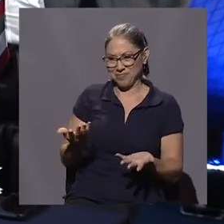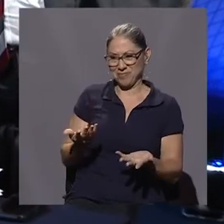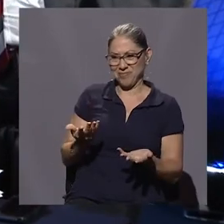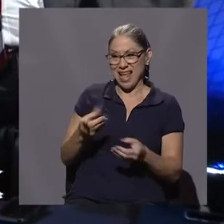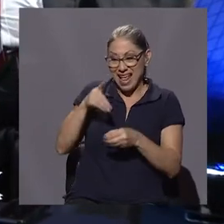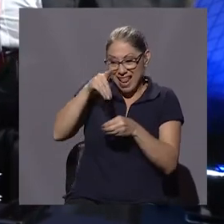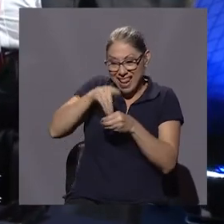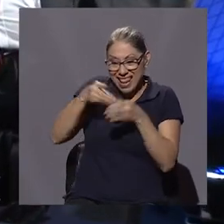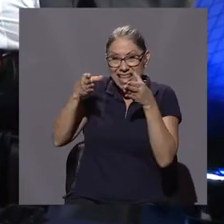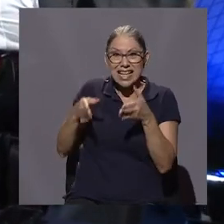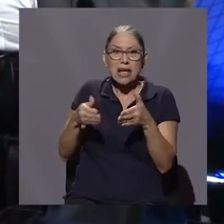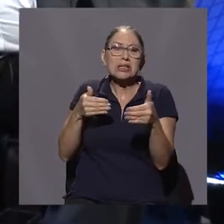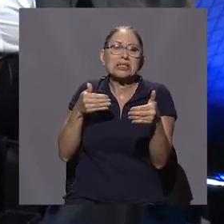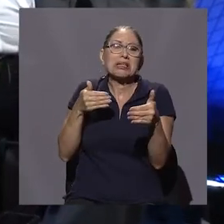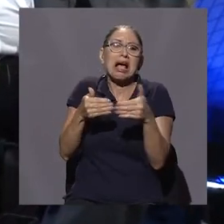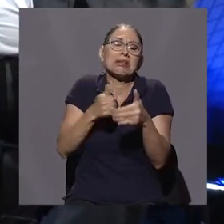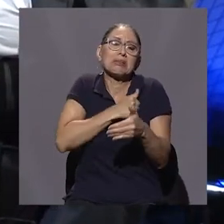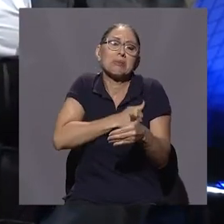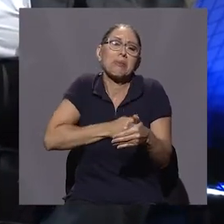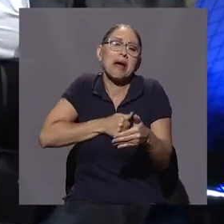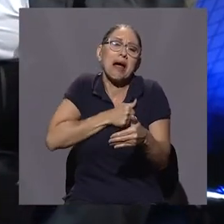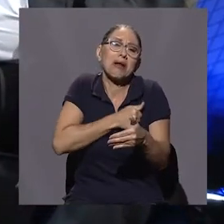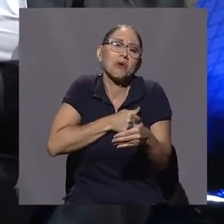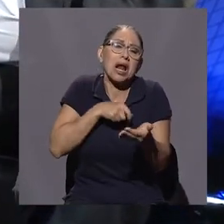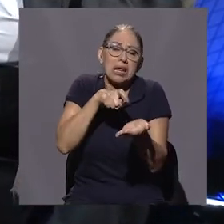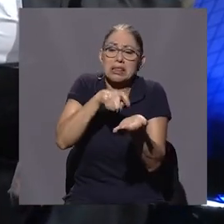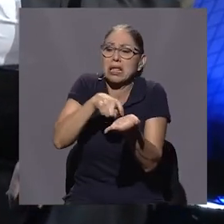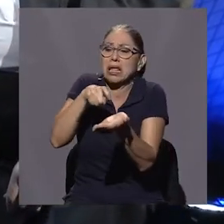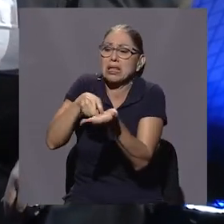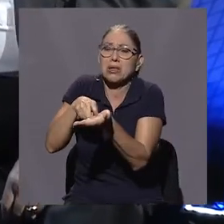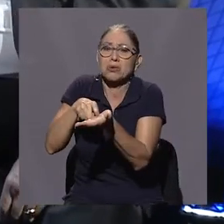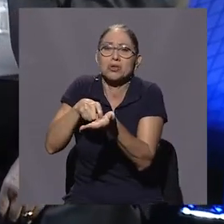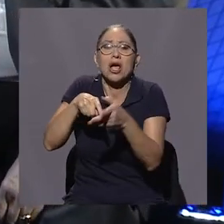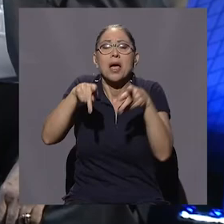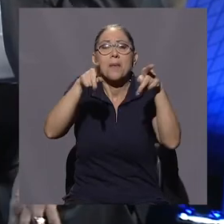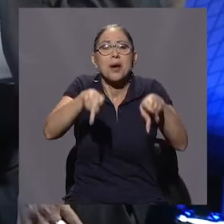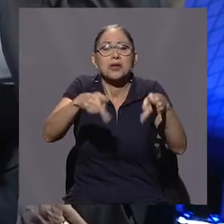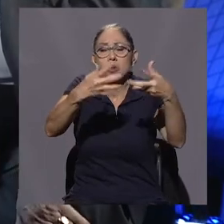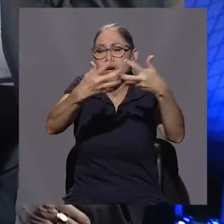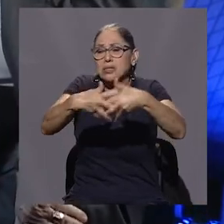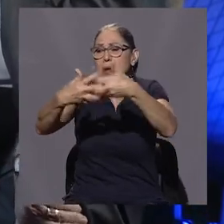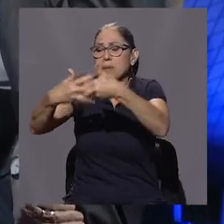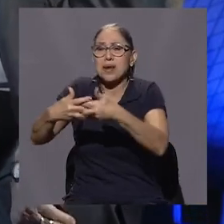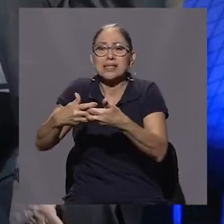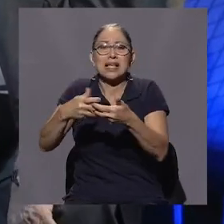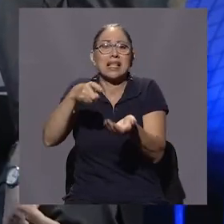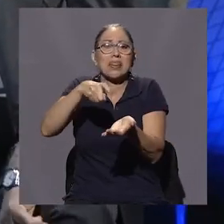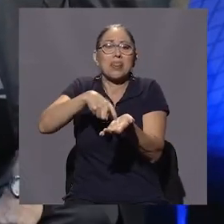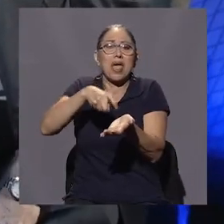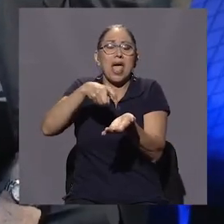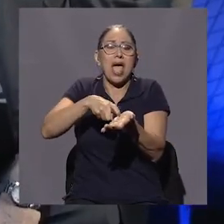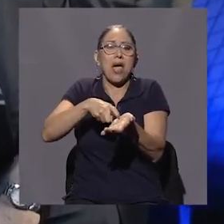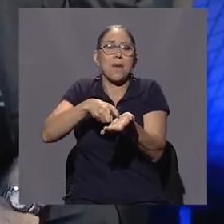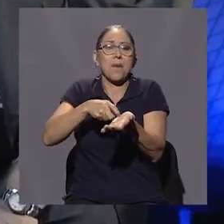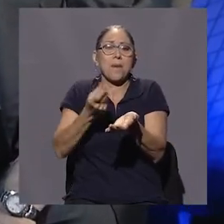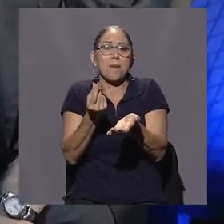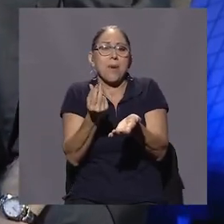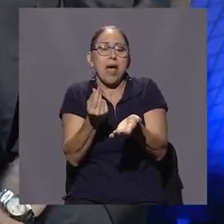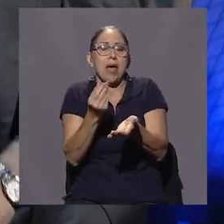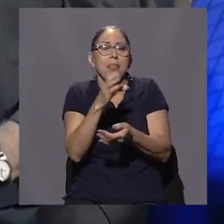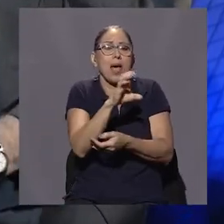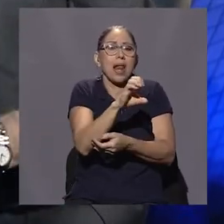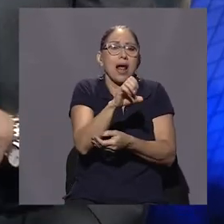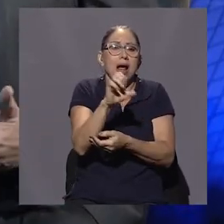Legisladores a un paso de perdonar créditos amorosos con la caja del Seguro Social y Hacienda.